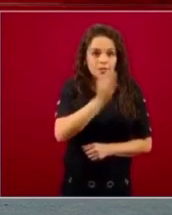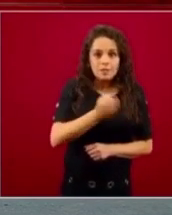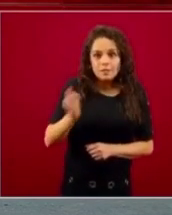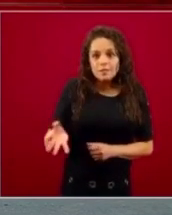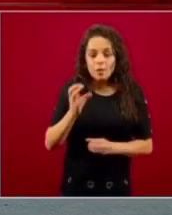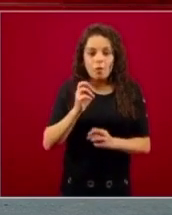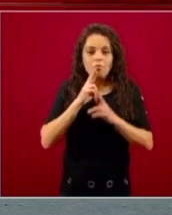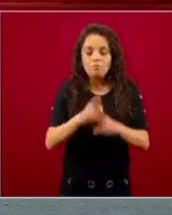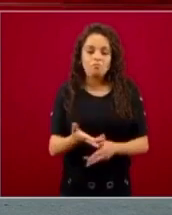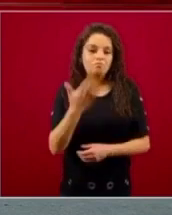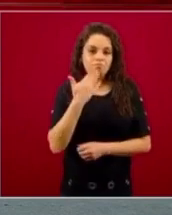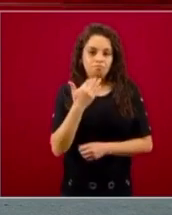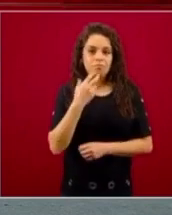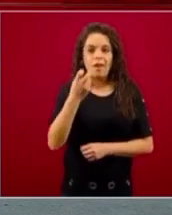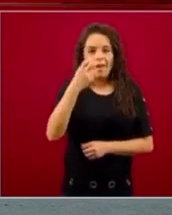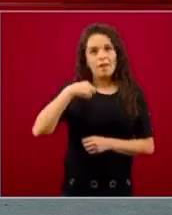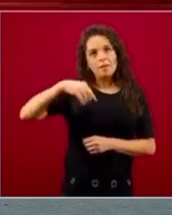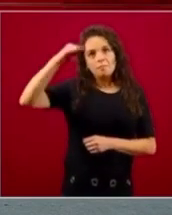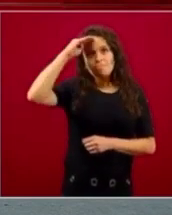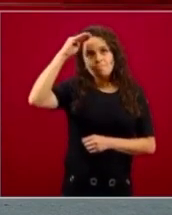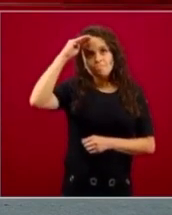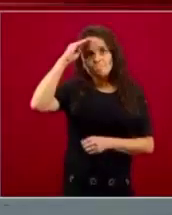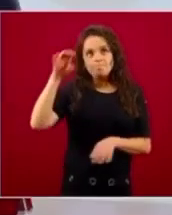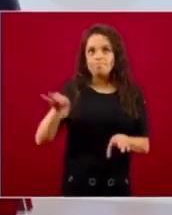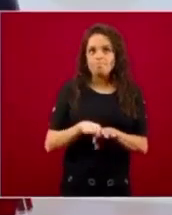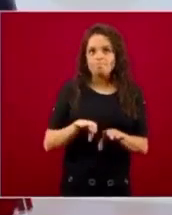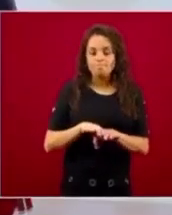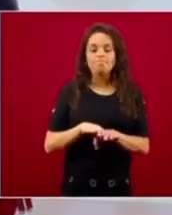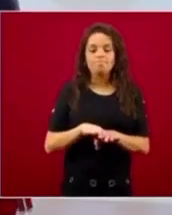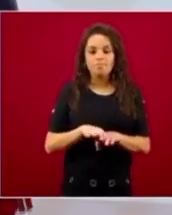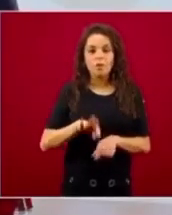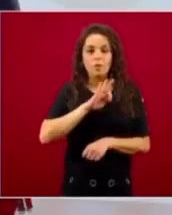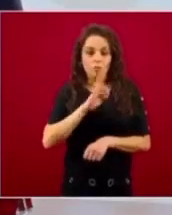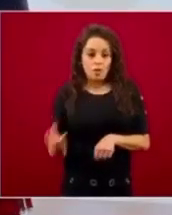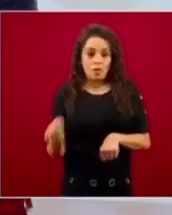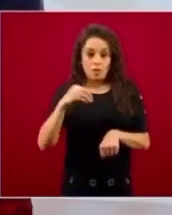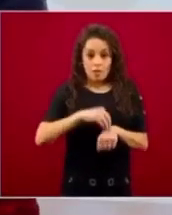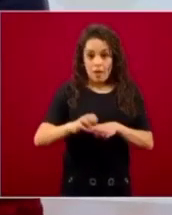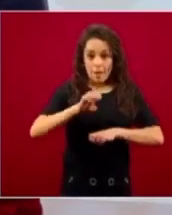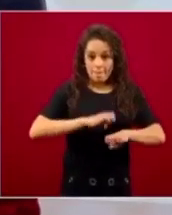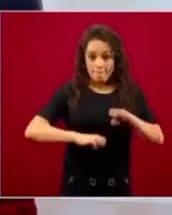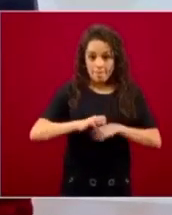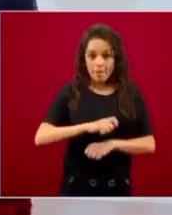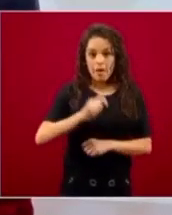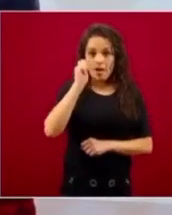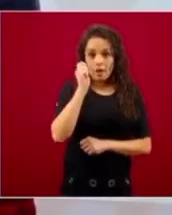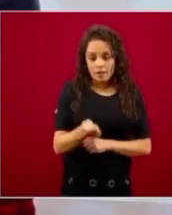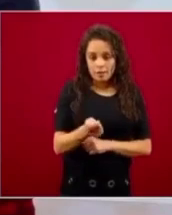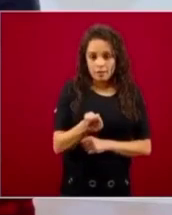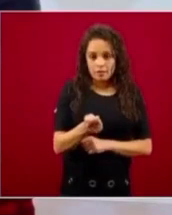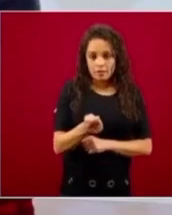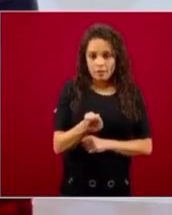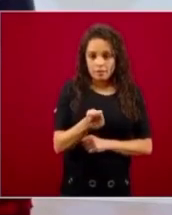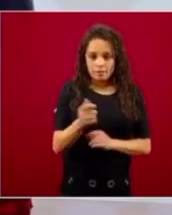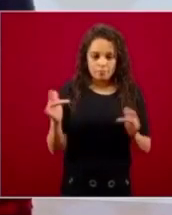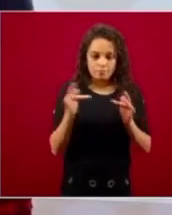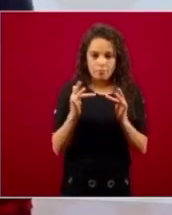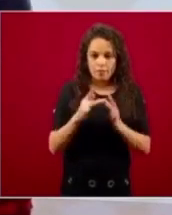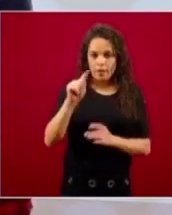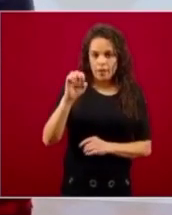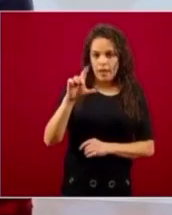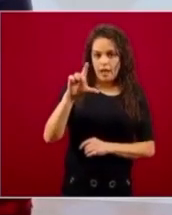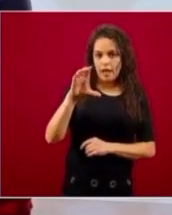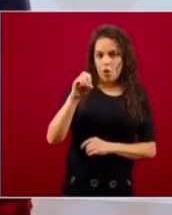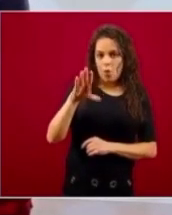llegamos a la conclusión de crear una empresa de telecomunicaciones del Estado que